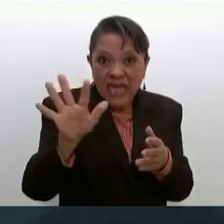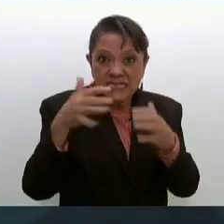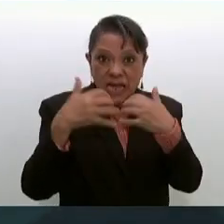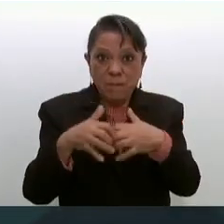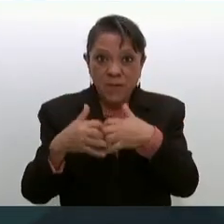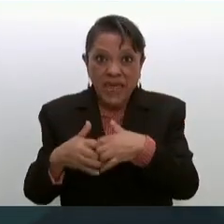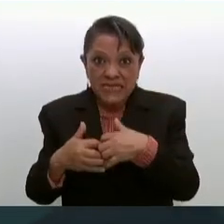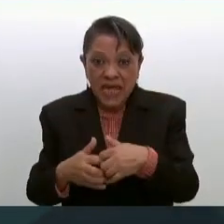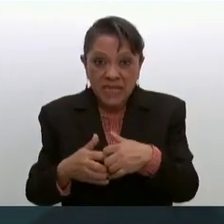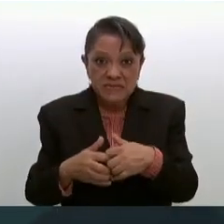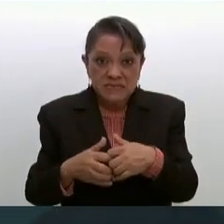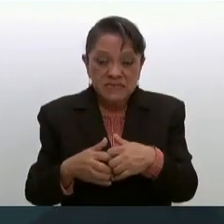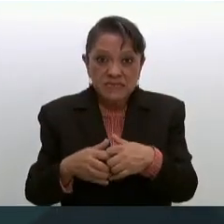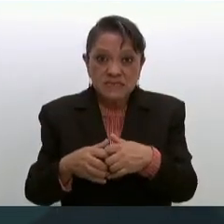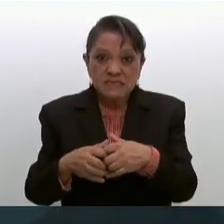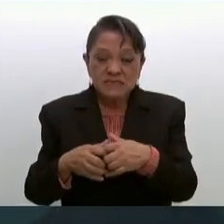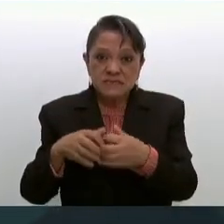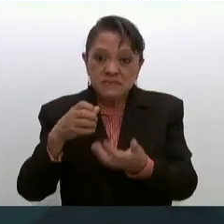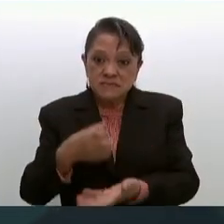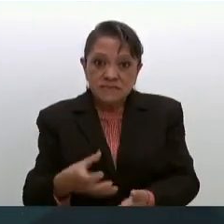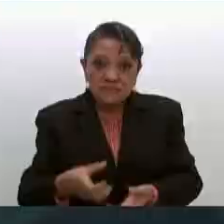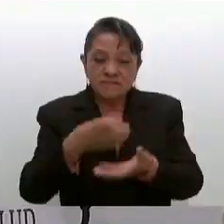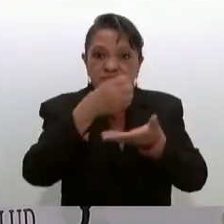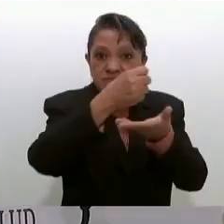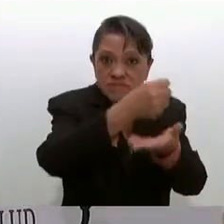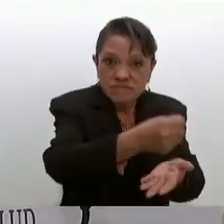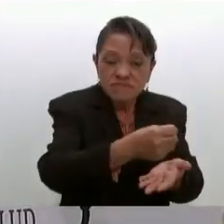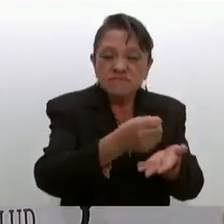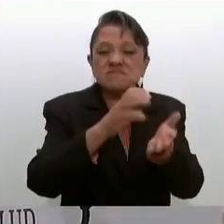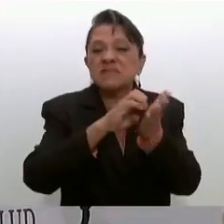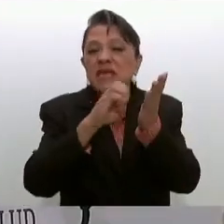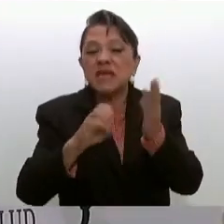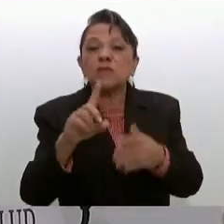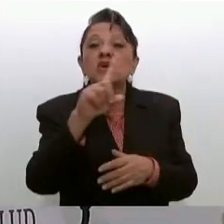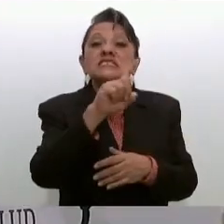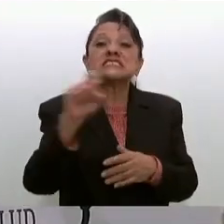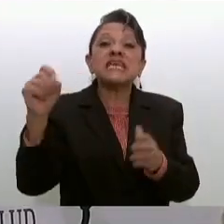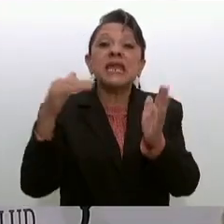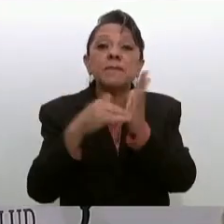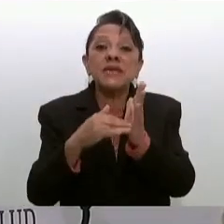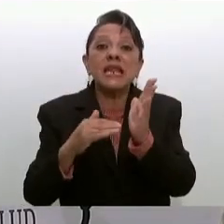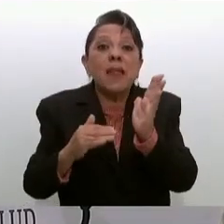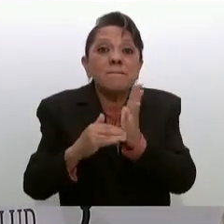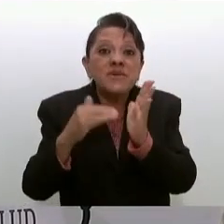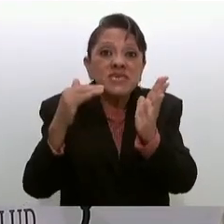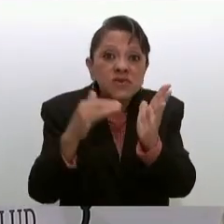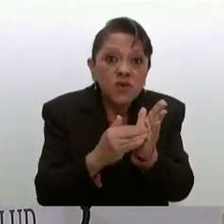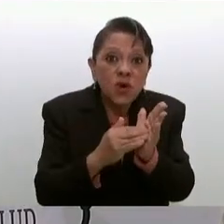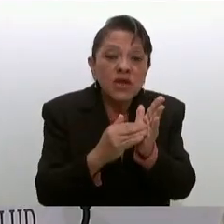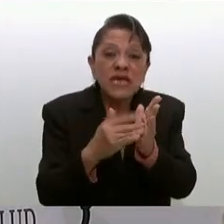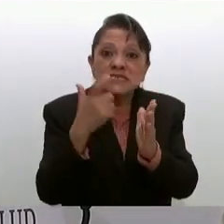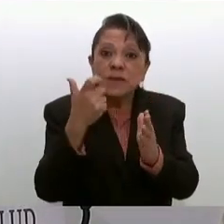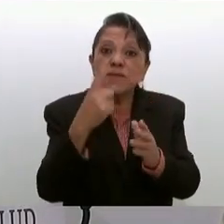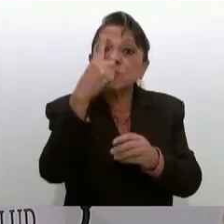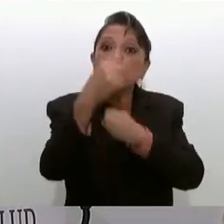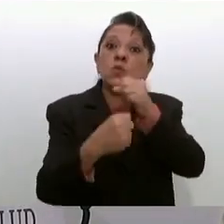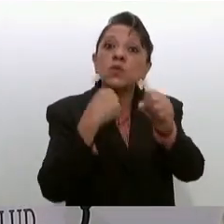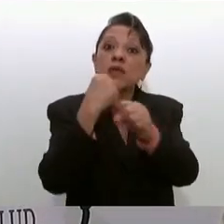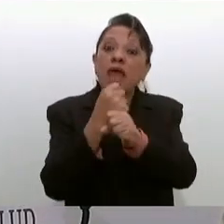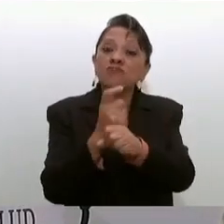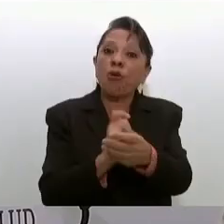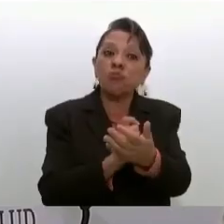distribuidoras le vendían 100 mil millones de pesos al año de